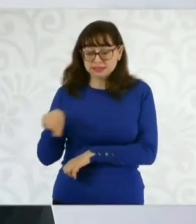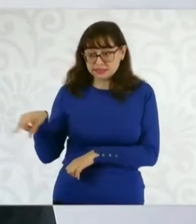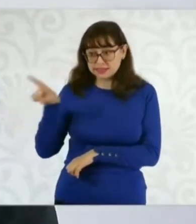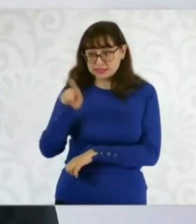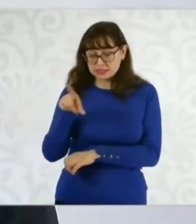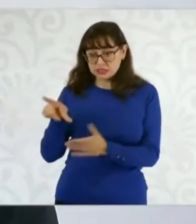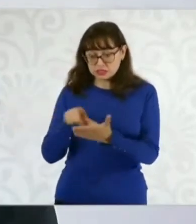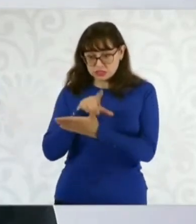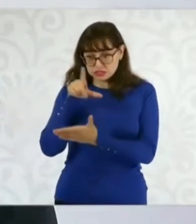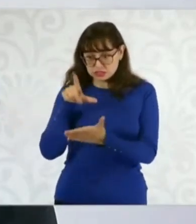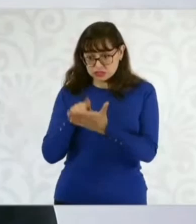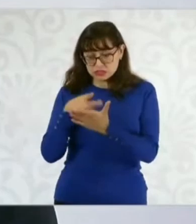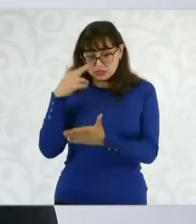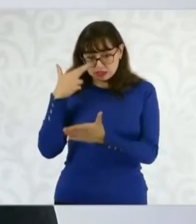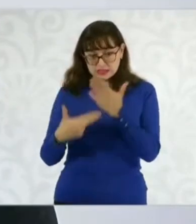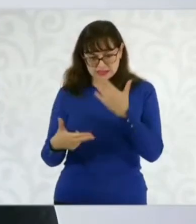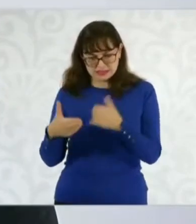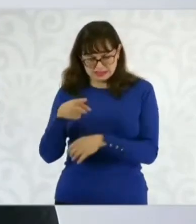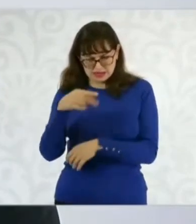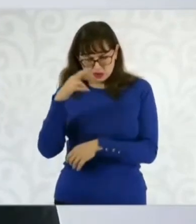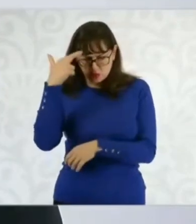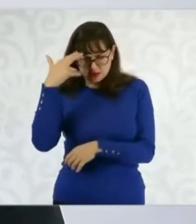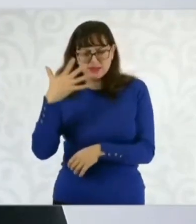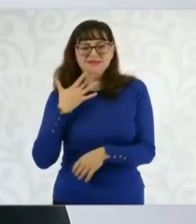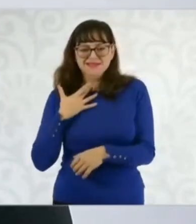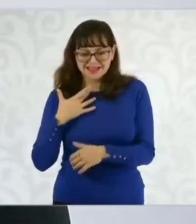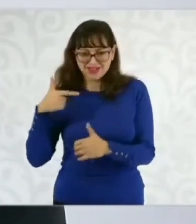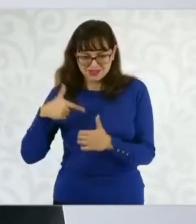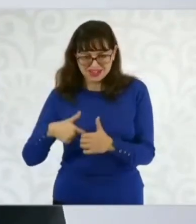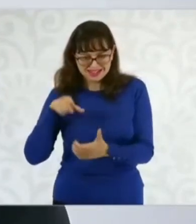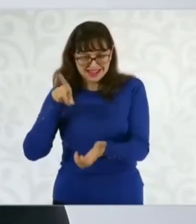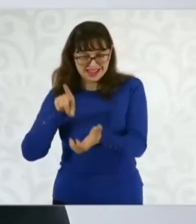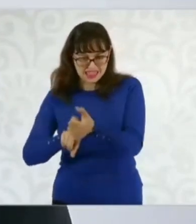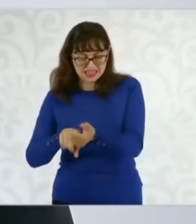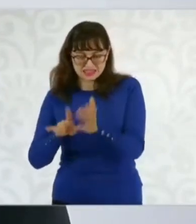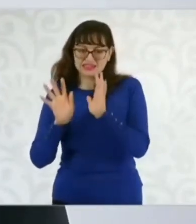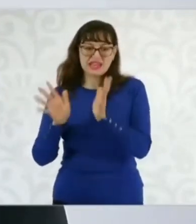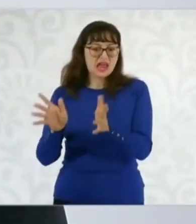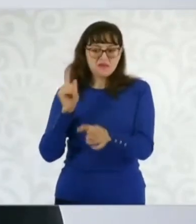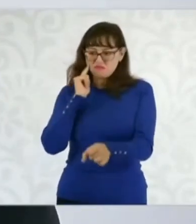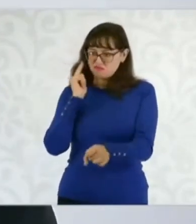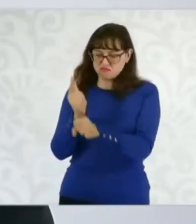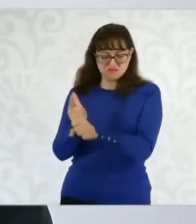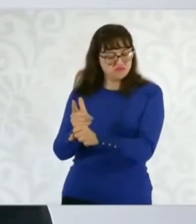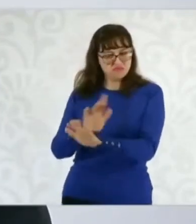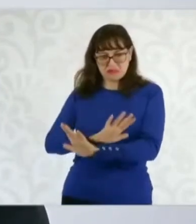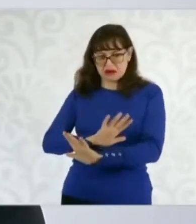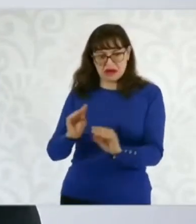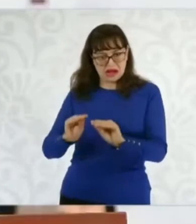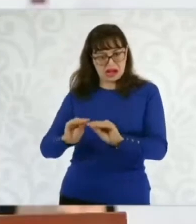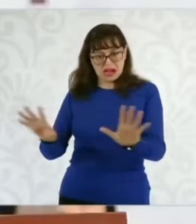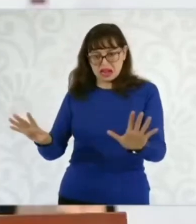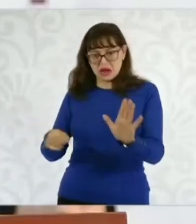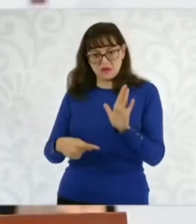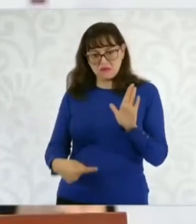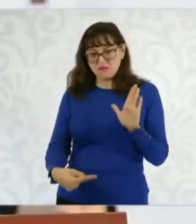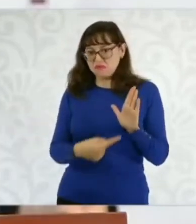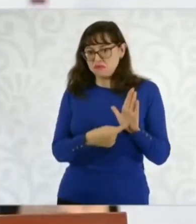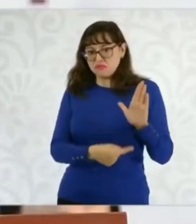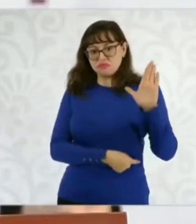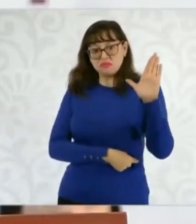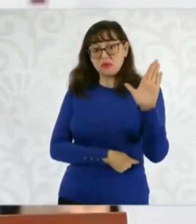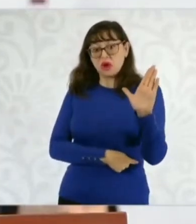que se llevó a cabo en una gasolinera, usted se acuerda de eso, que evidentemente está demostrado, se hizo público. Nosotros no vamos a hacer